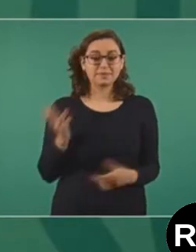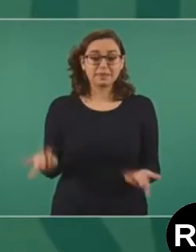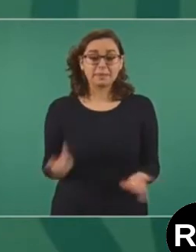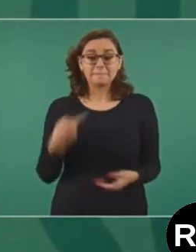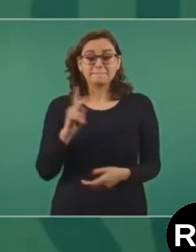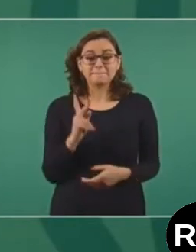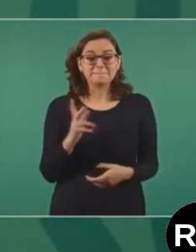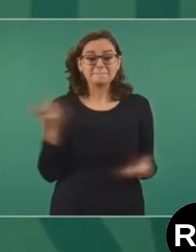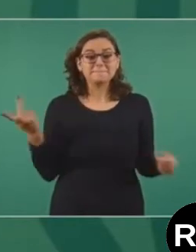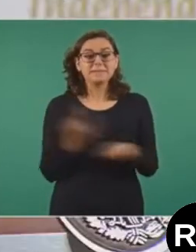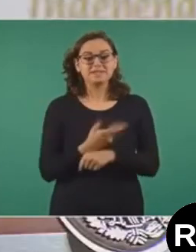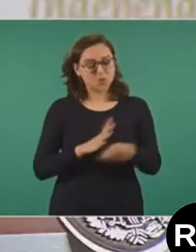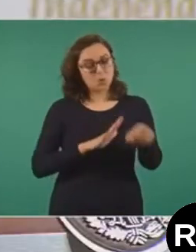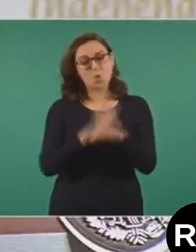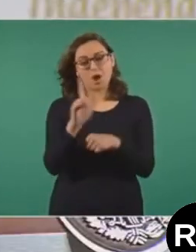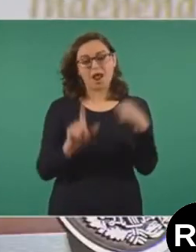honesta,